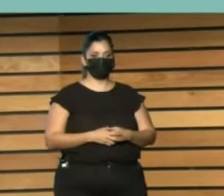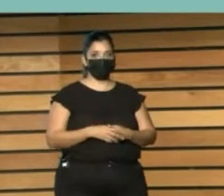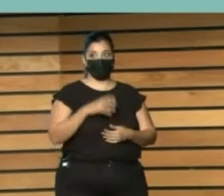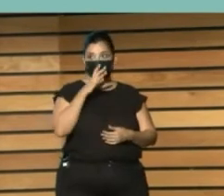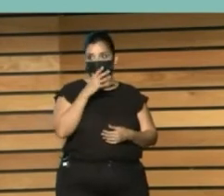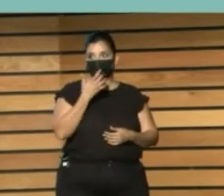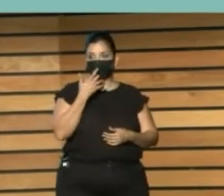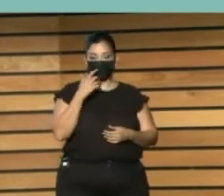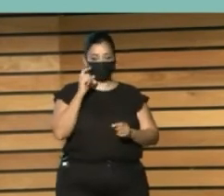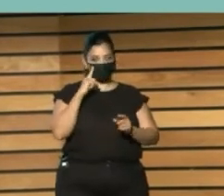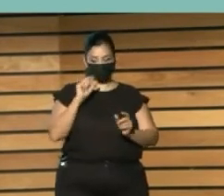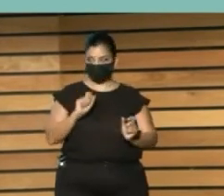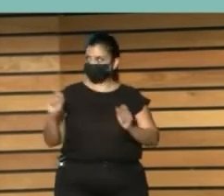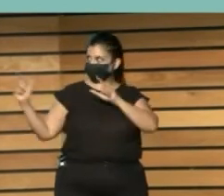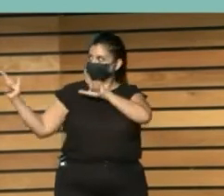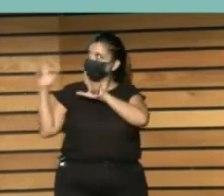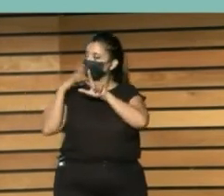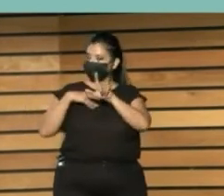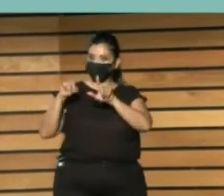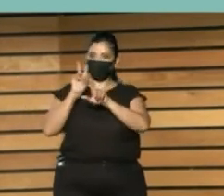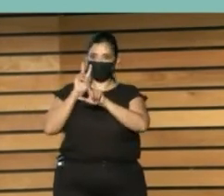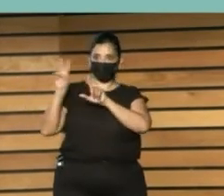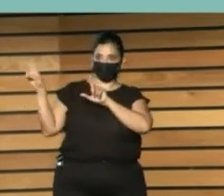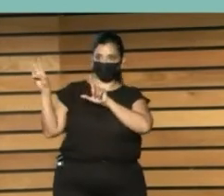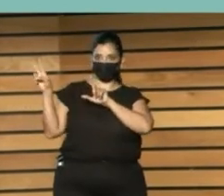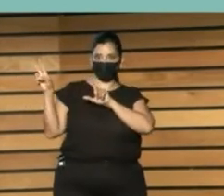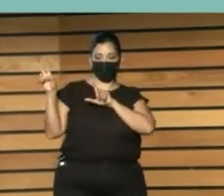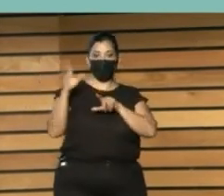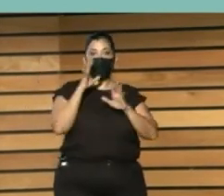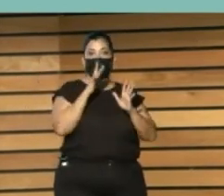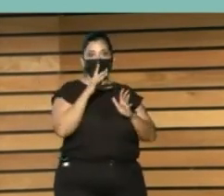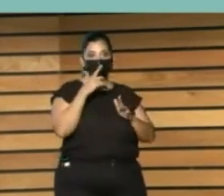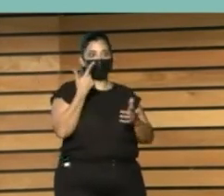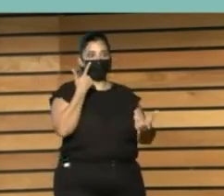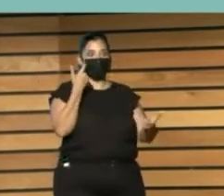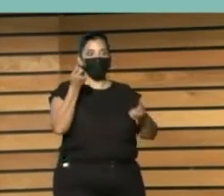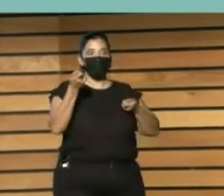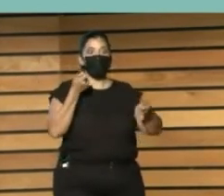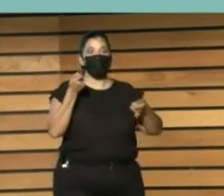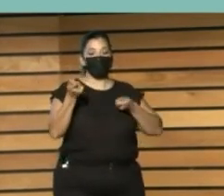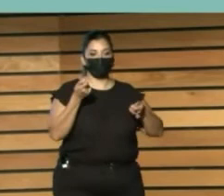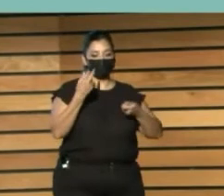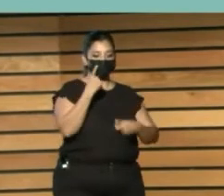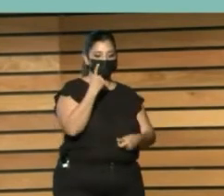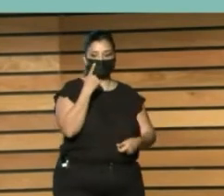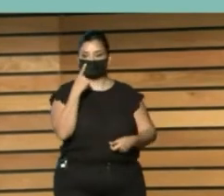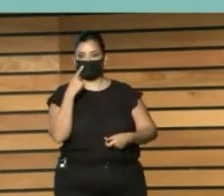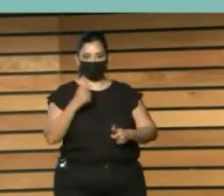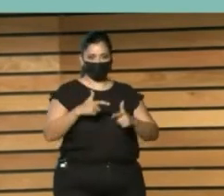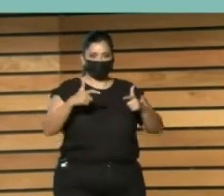Aquí en la diapositiva Que hay más Supervisión Y control Y también Una